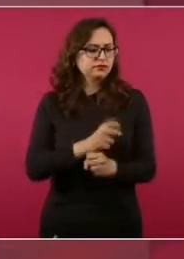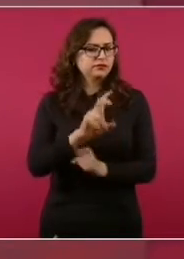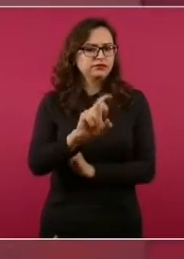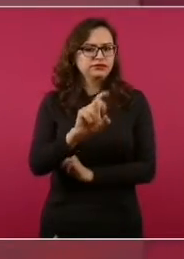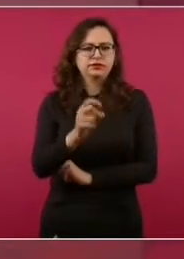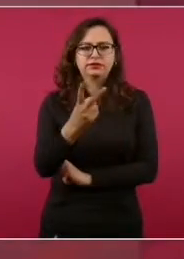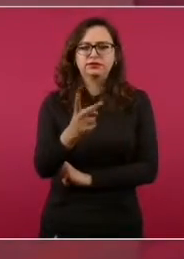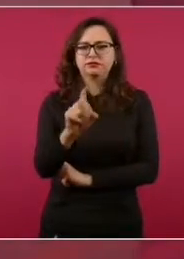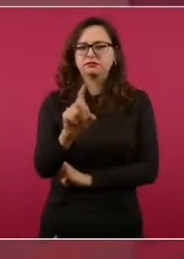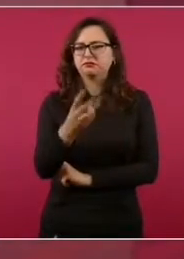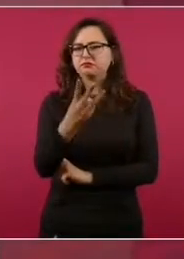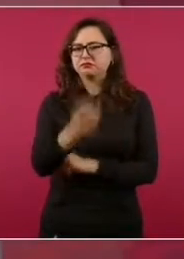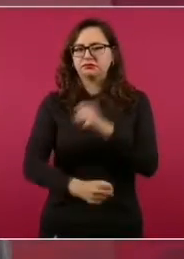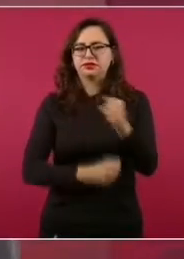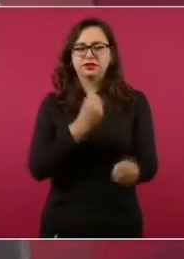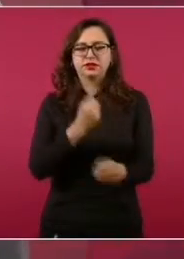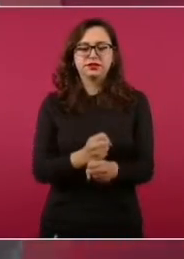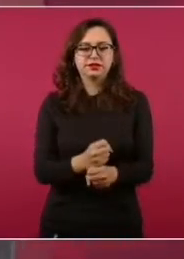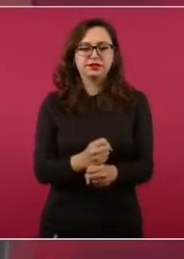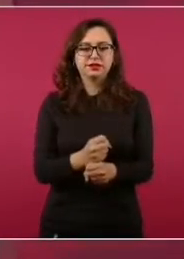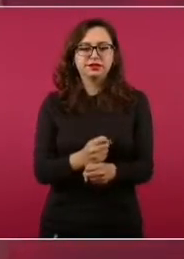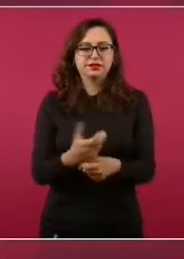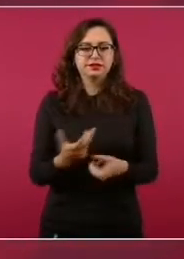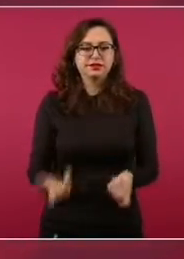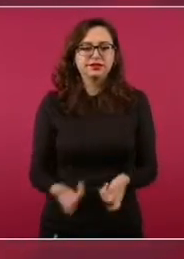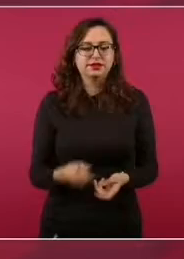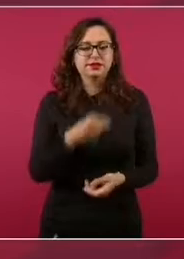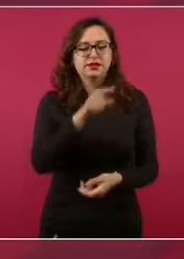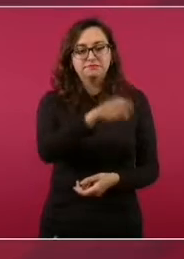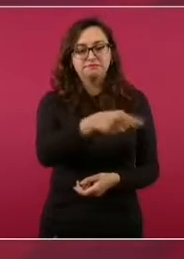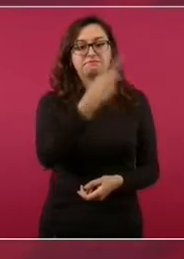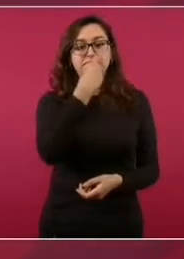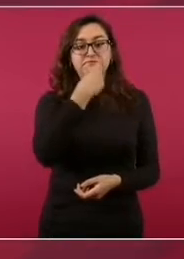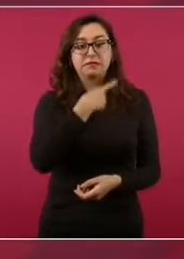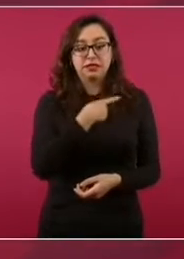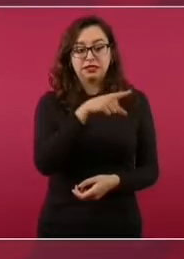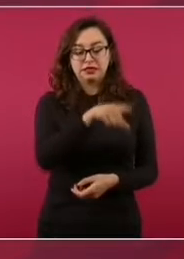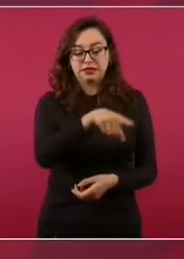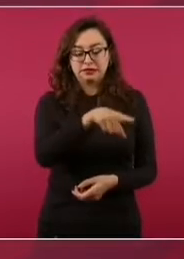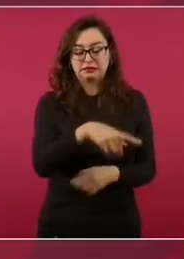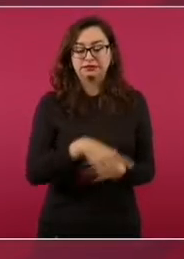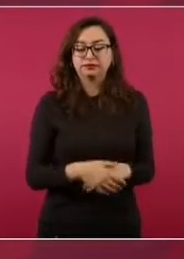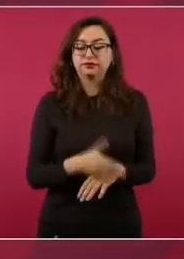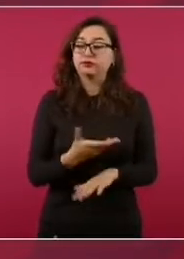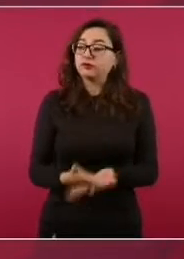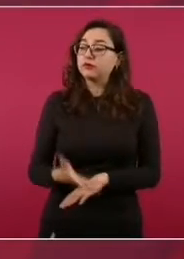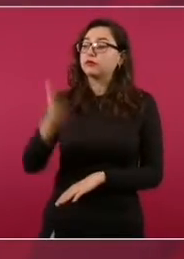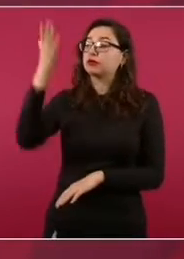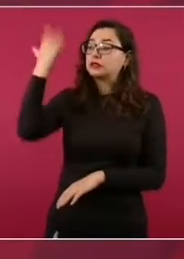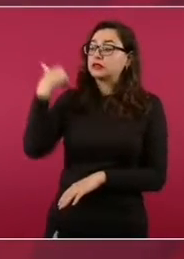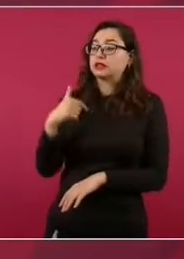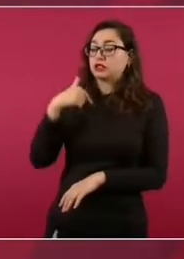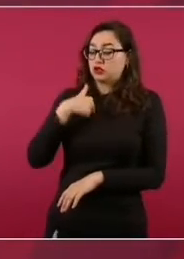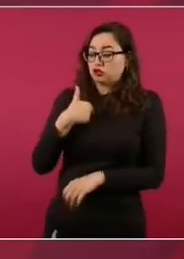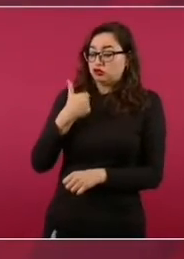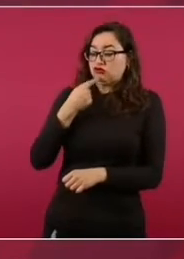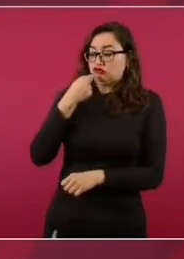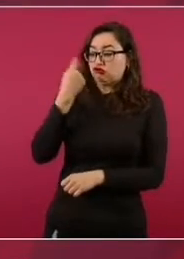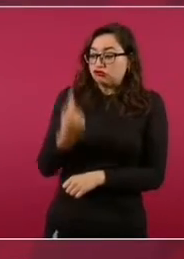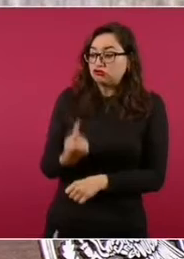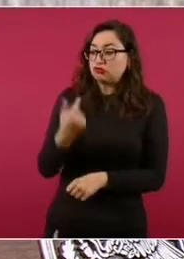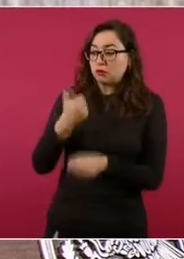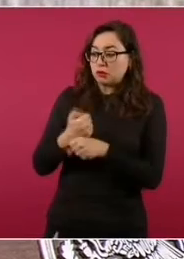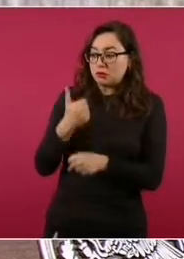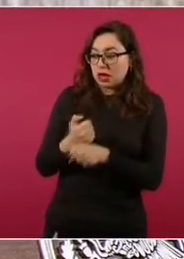33 años, desde que cuando estaba pequeñito en la primaria de Villahermosa,